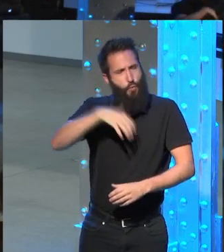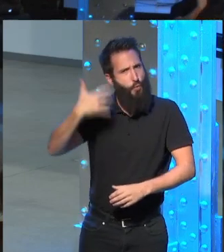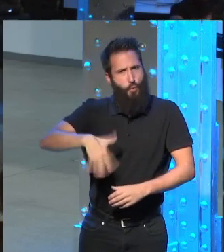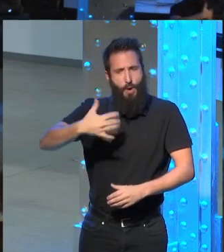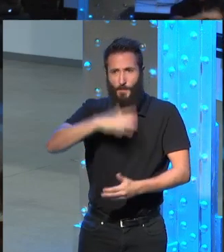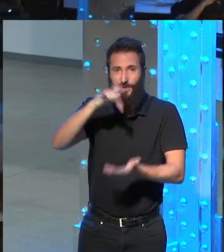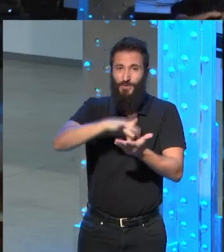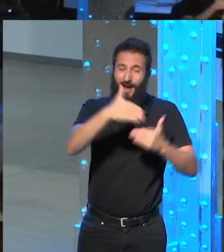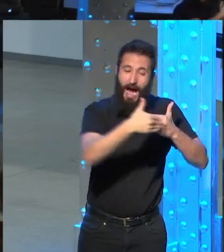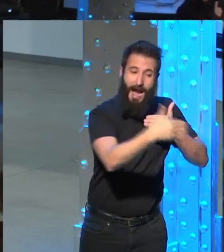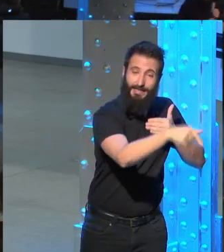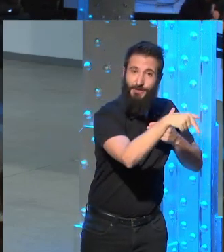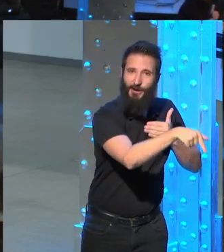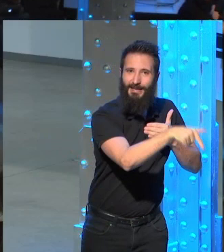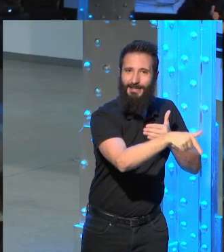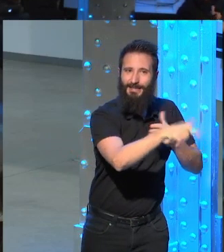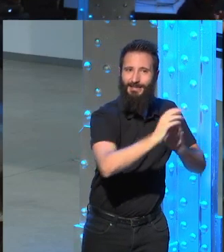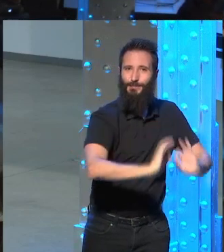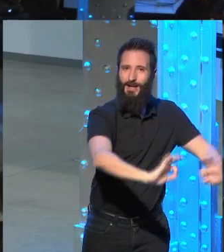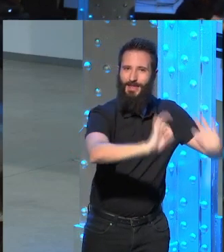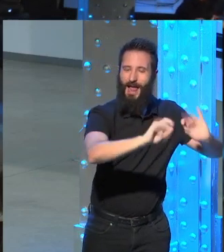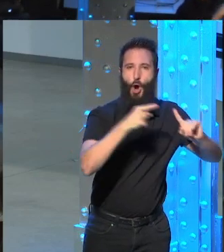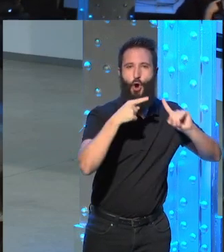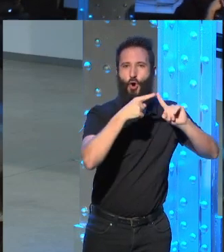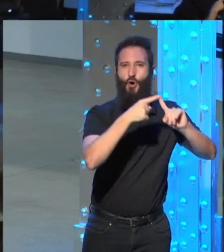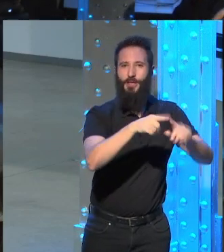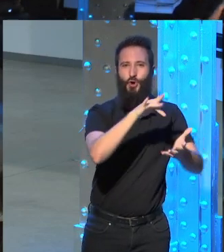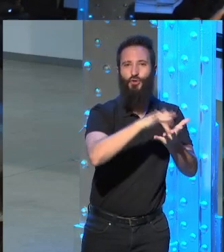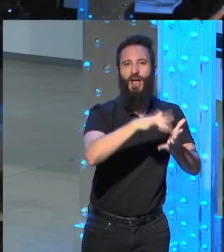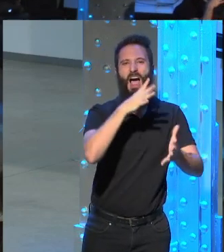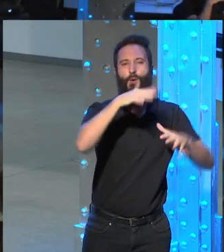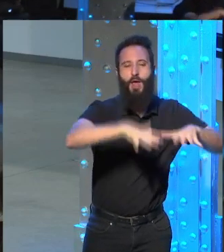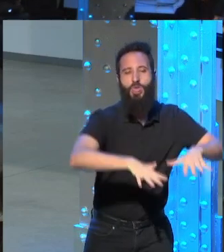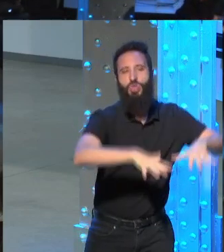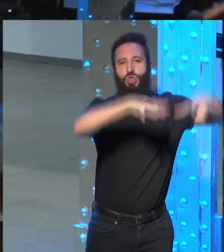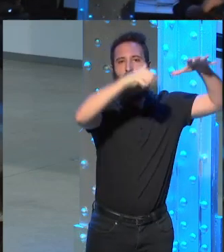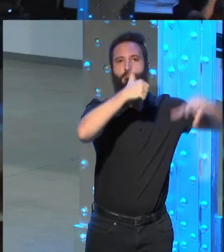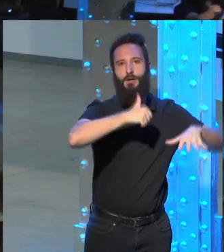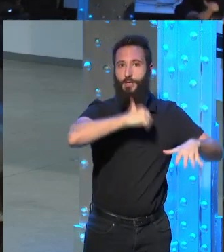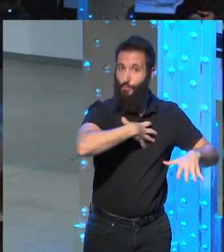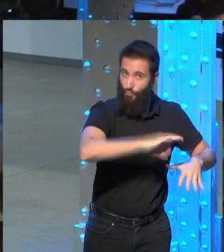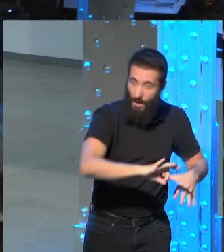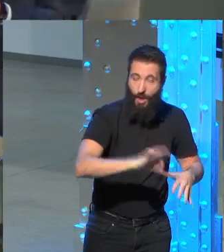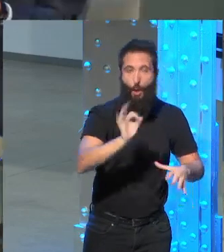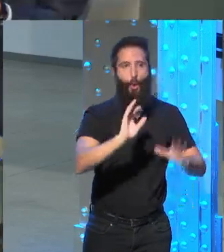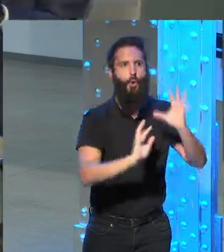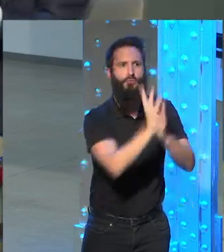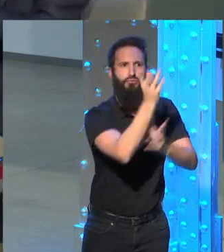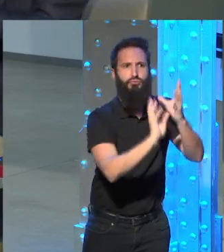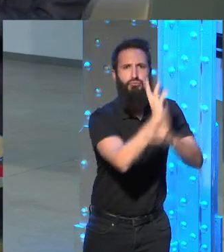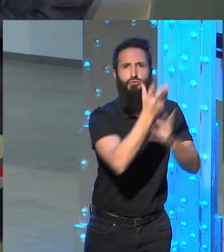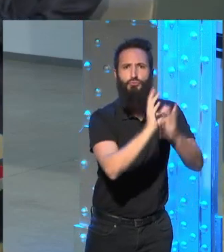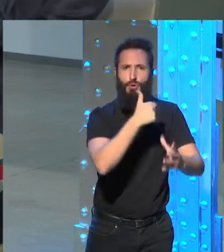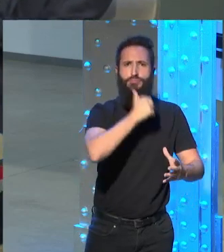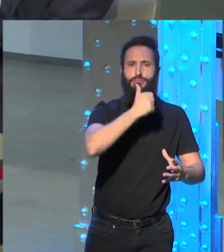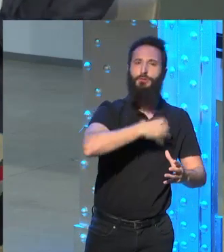que está diseñado para resistir inundaciones incendios cualquier tipo de catástrofe